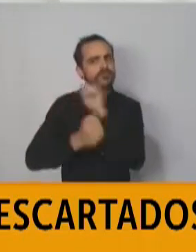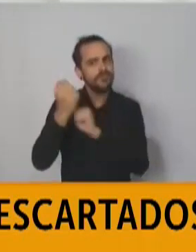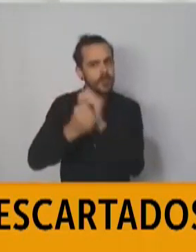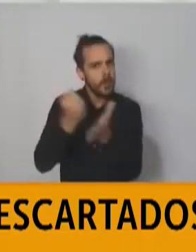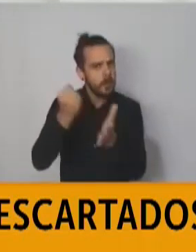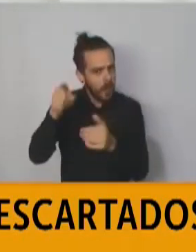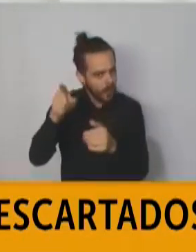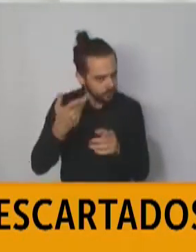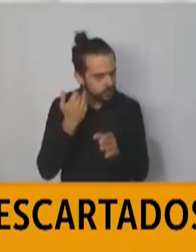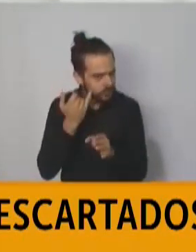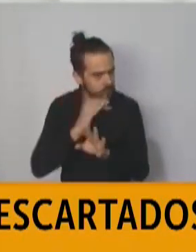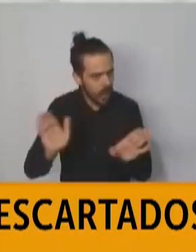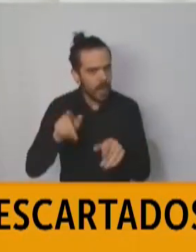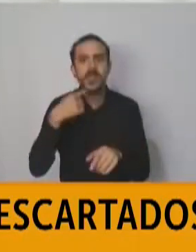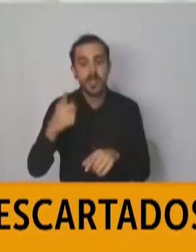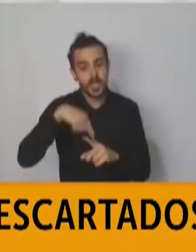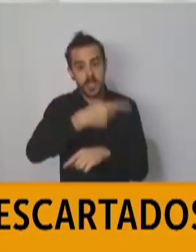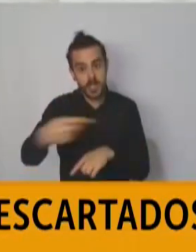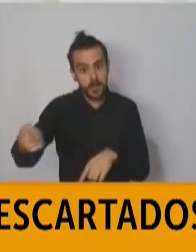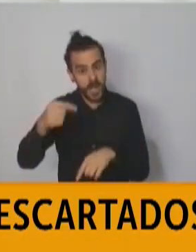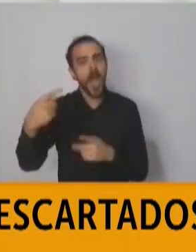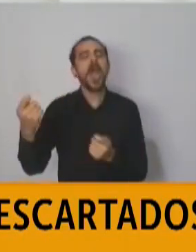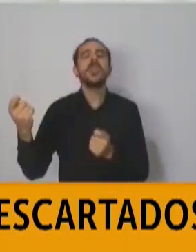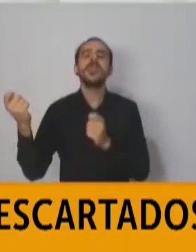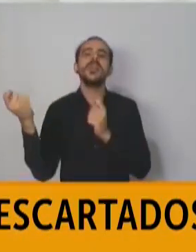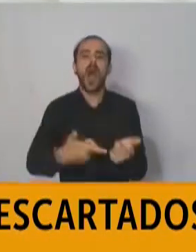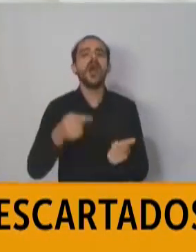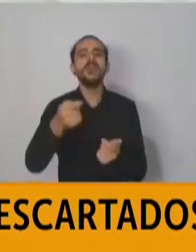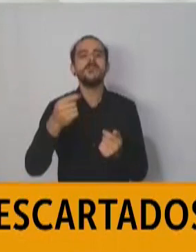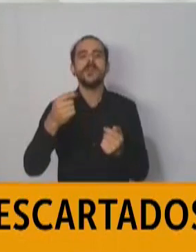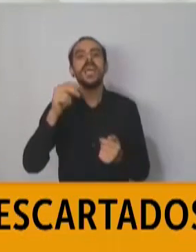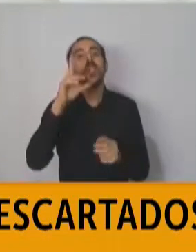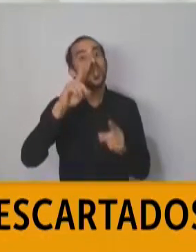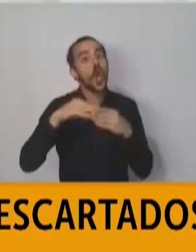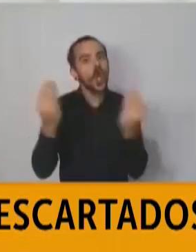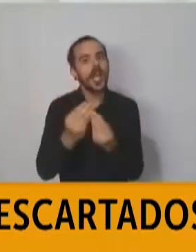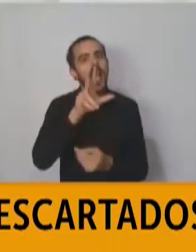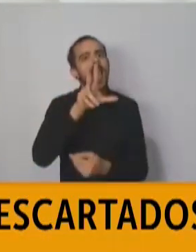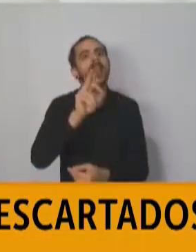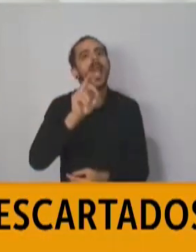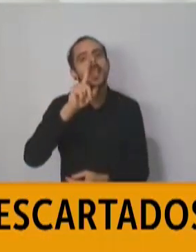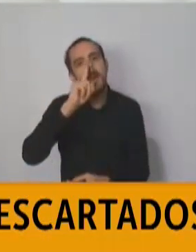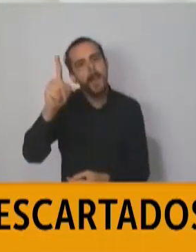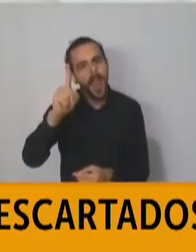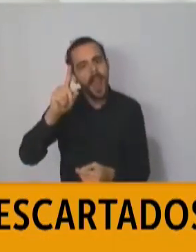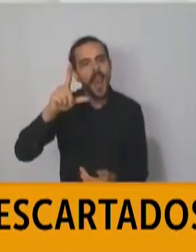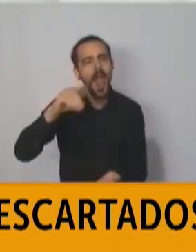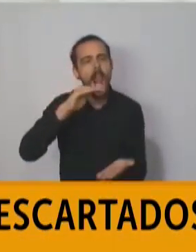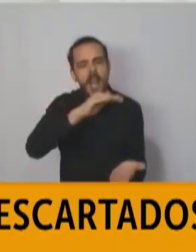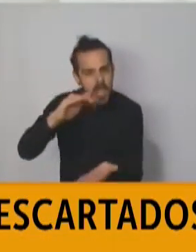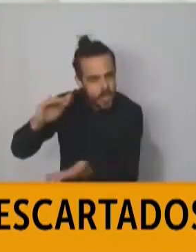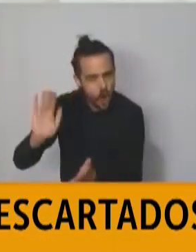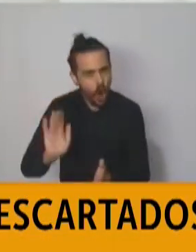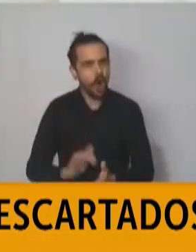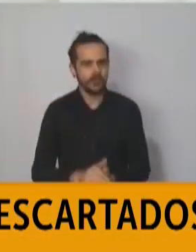semana una provisión de 30.000 litros, los cuales va a ser salud quien asigne los criterios de distribución